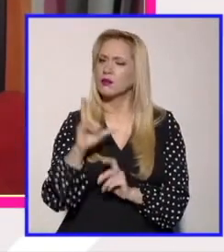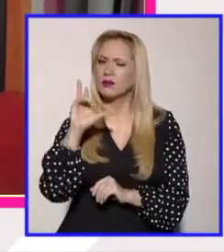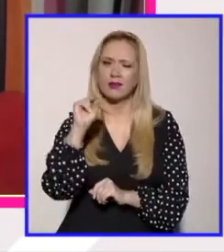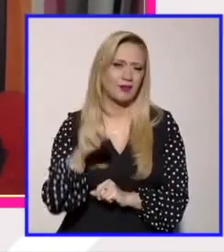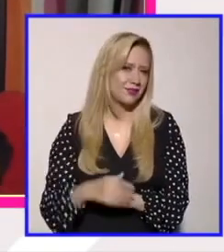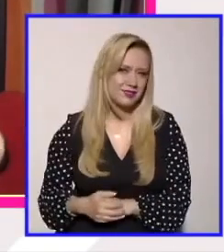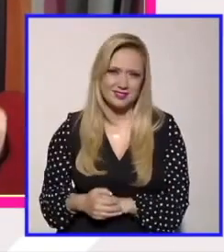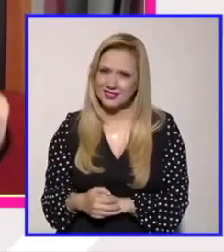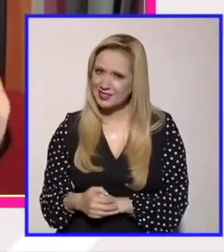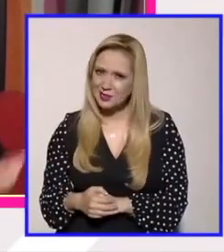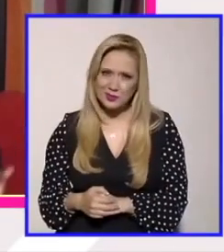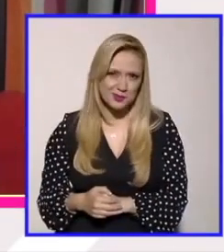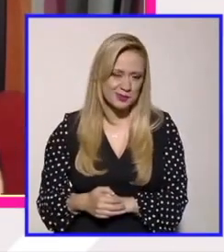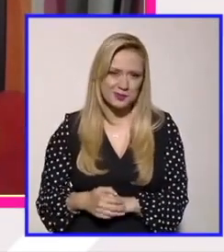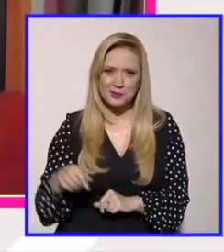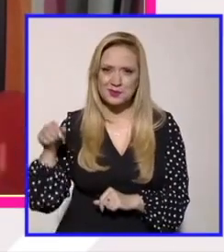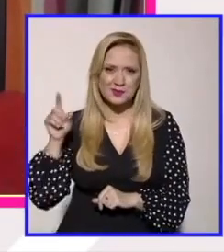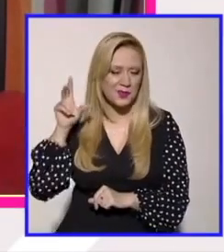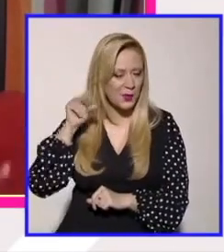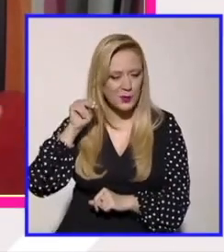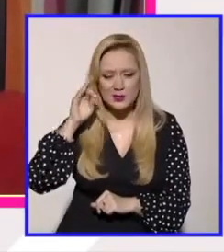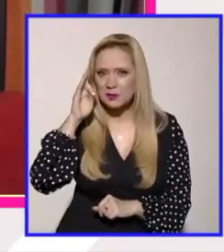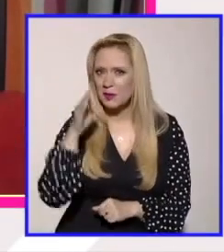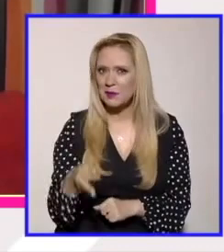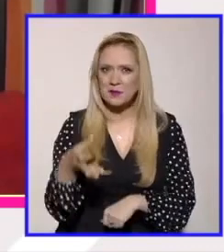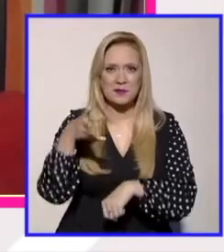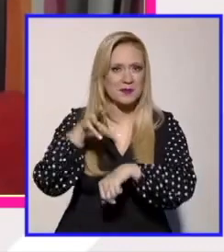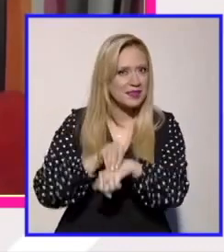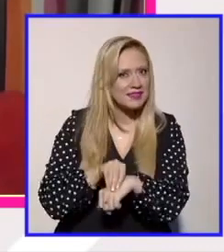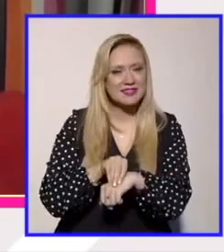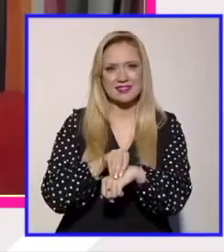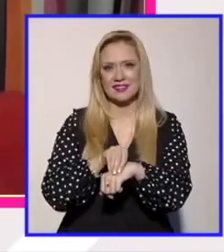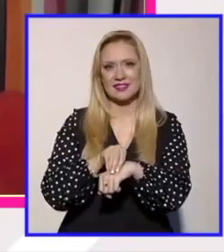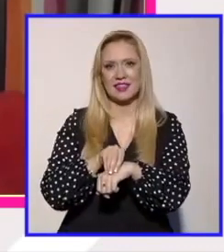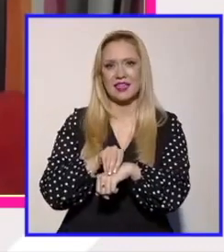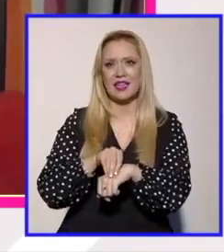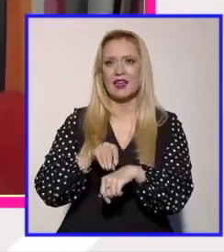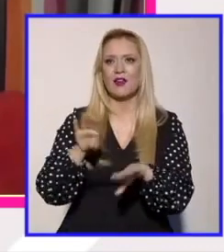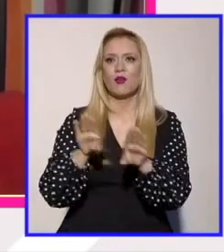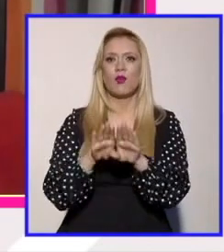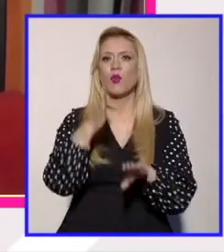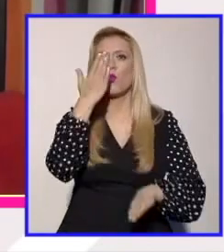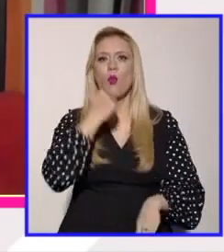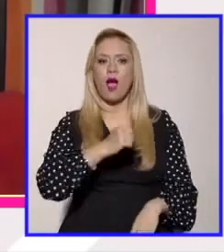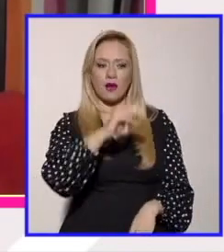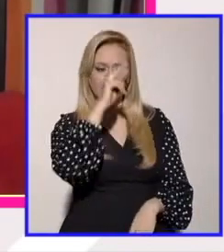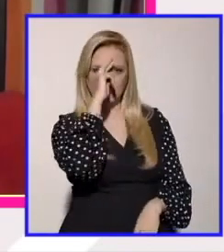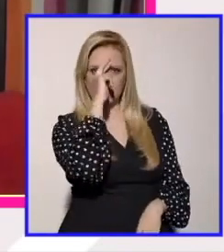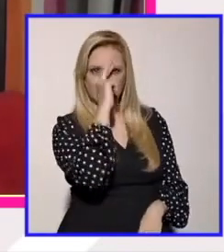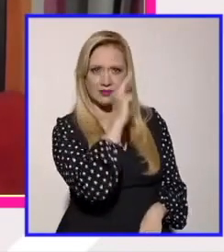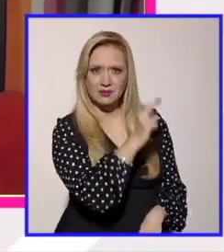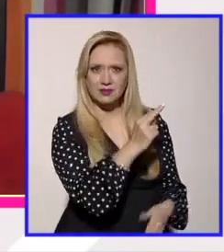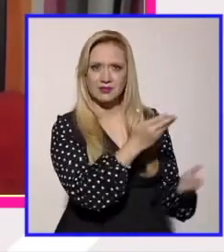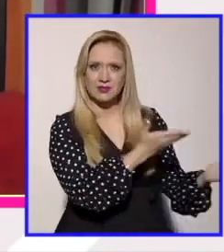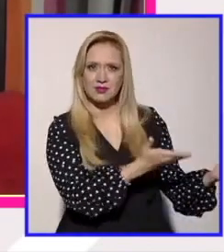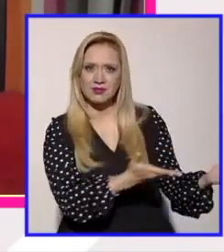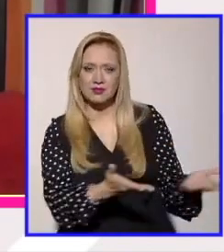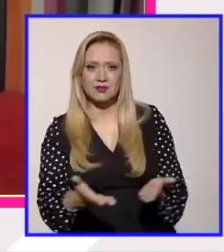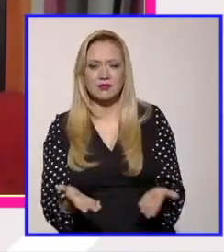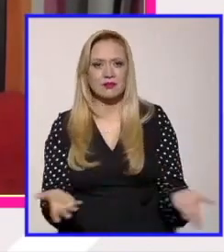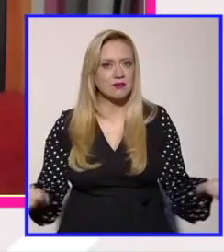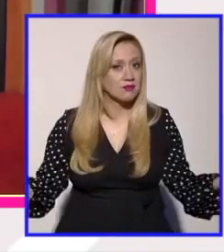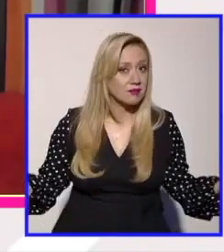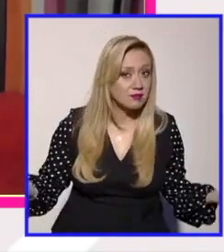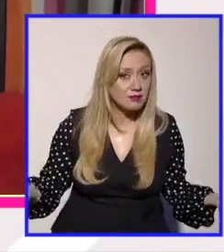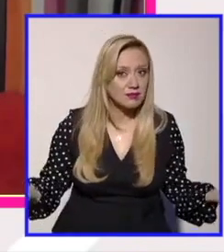sea, en las diversidades no se permite y no se tolera la intolerancia y se requiere del consenso para todas las prácticas. Por eso también los espacios